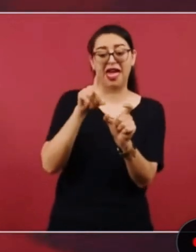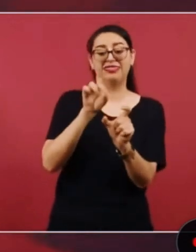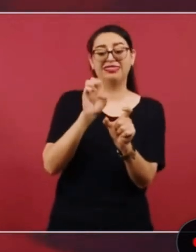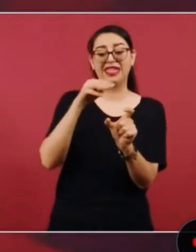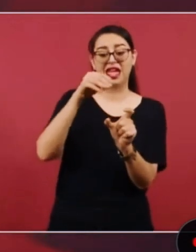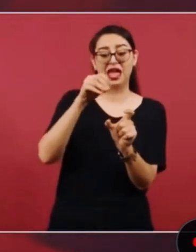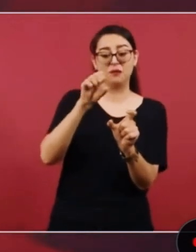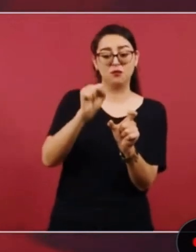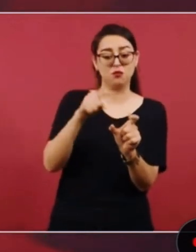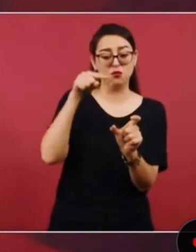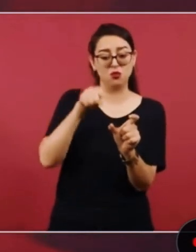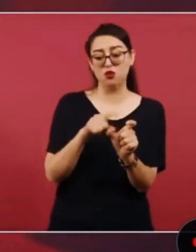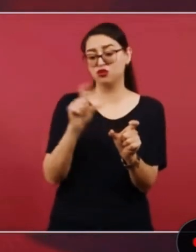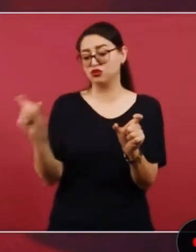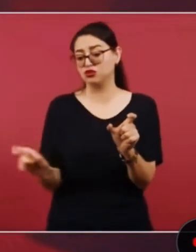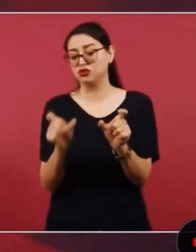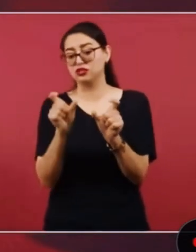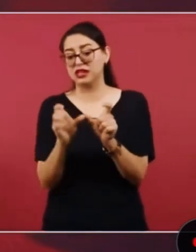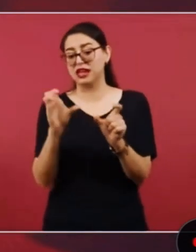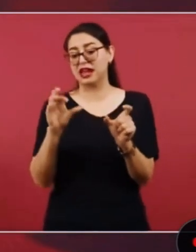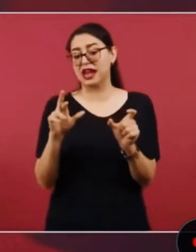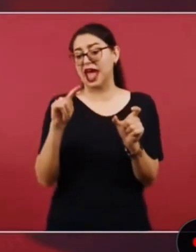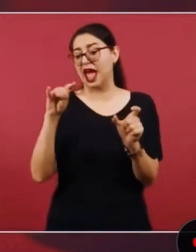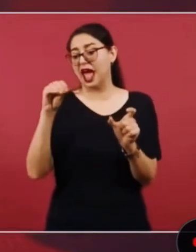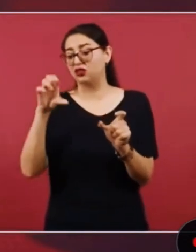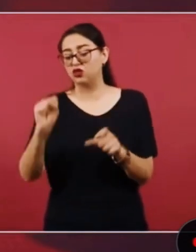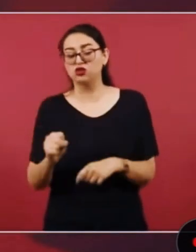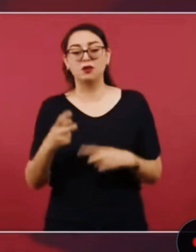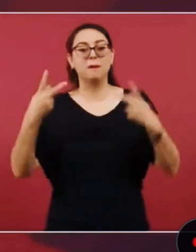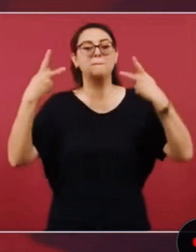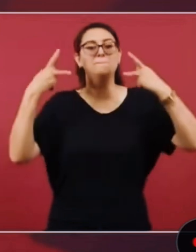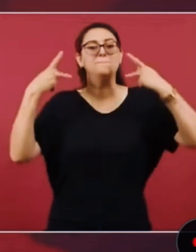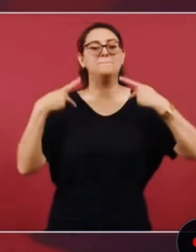y que las élites lo que